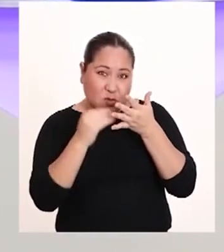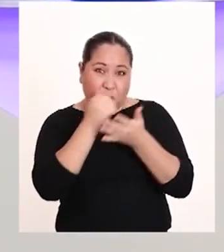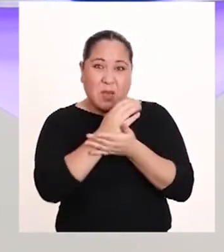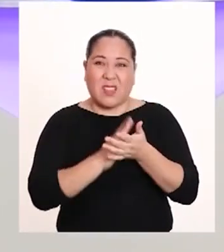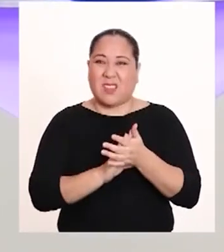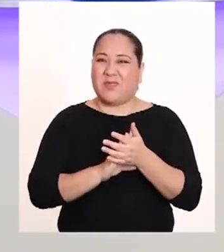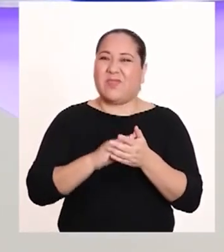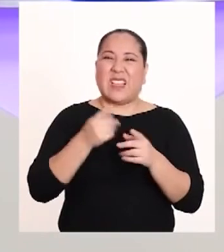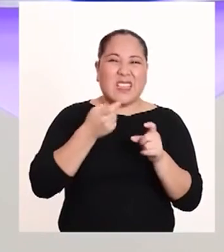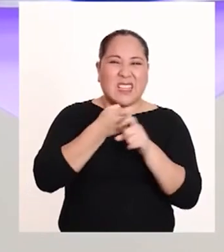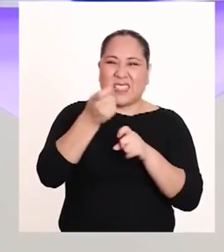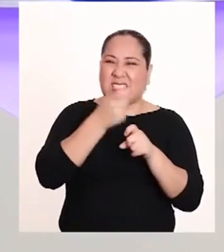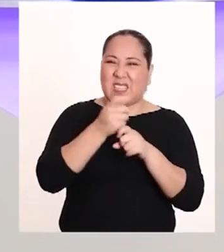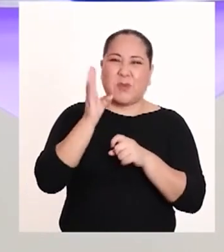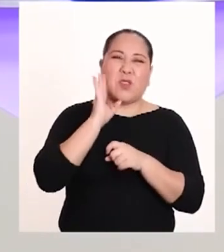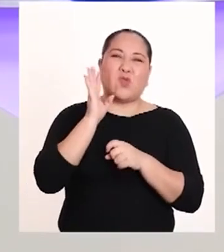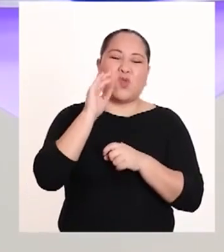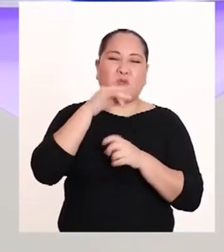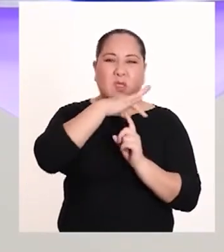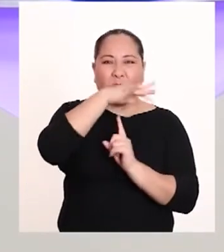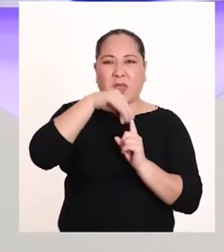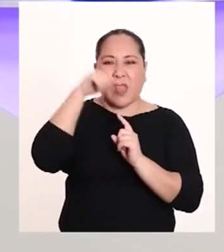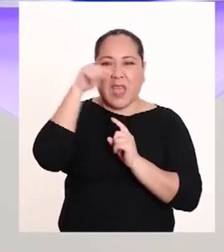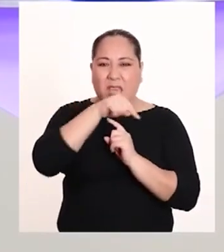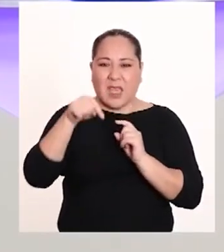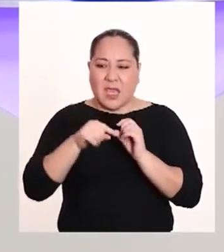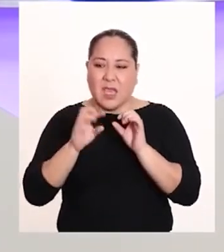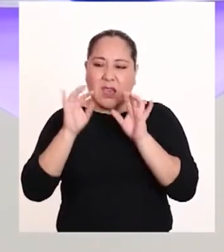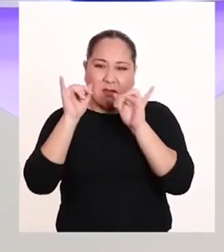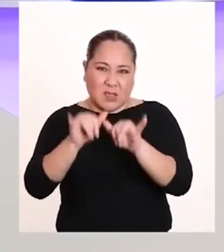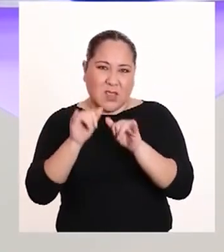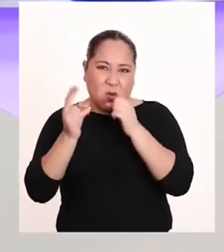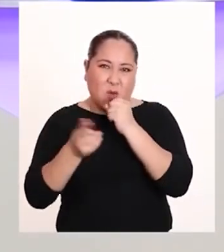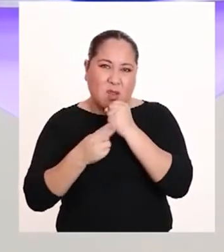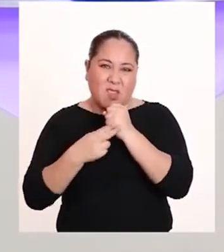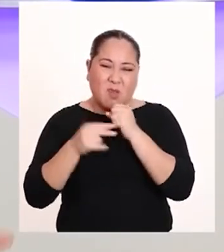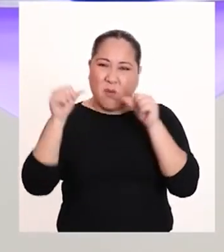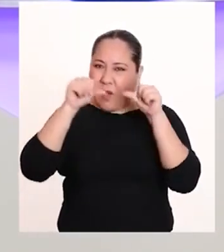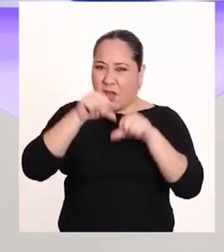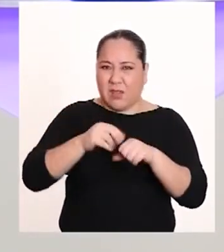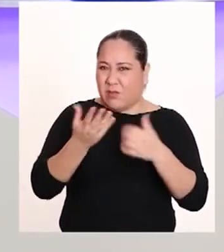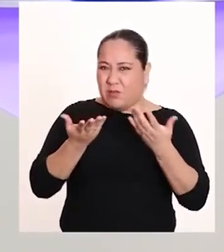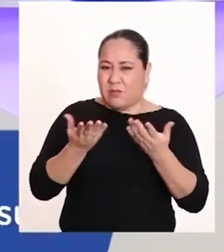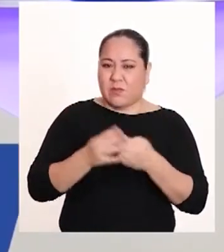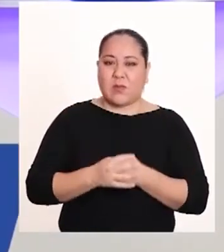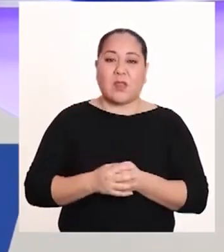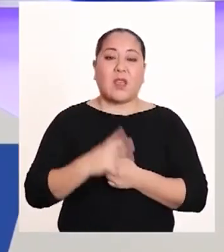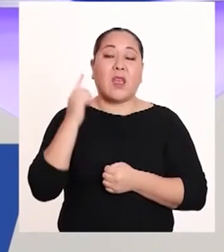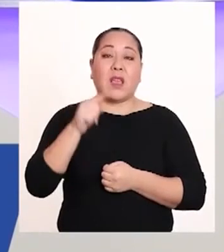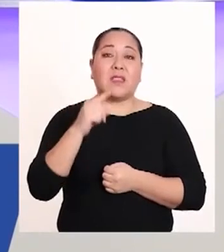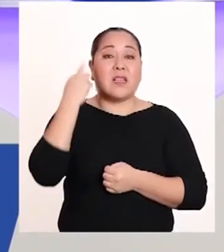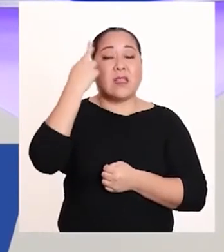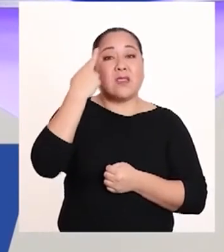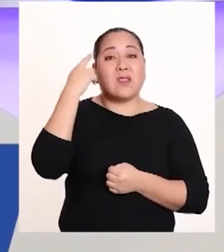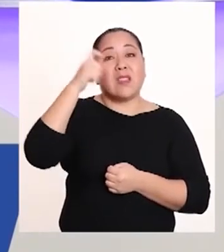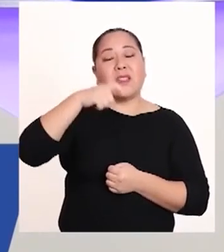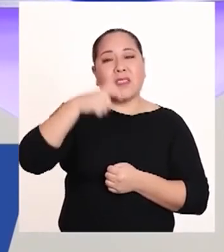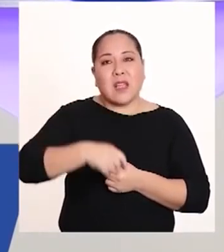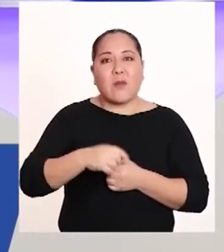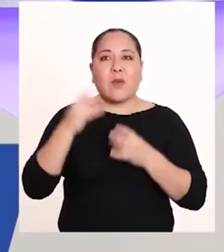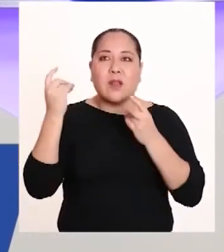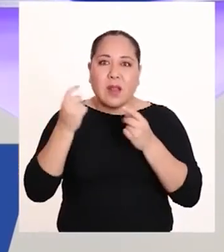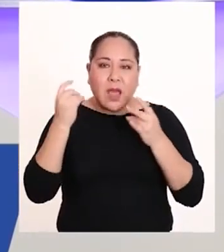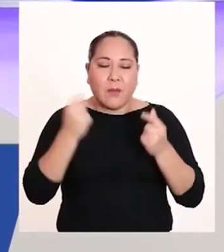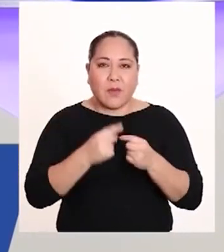un efecto tóxico en el ambiente, donde se encuentren almacenados o mal utilizados o dispuestos. Por lo tanto, debemos estar